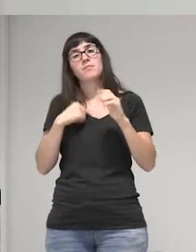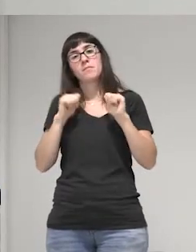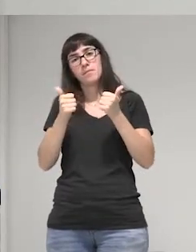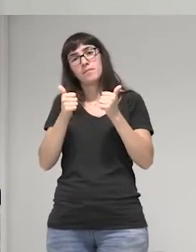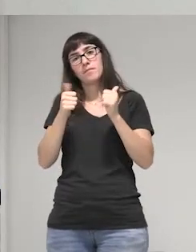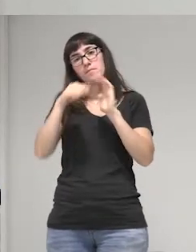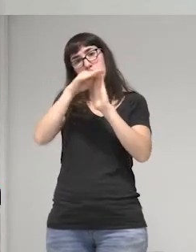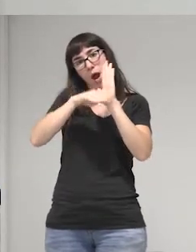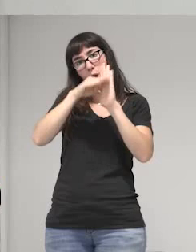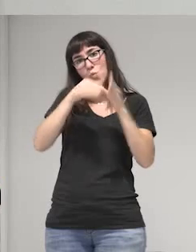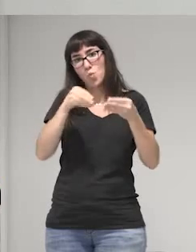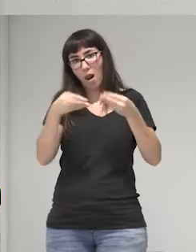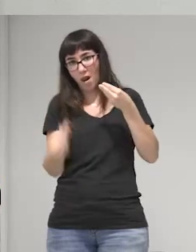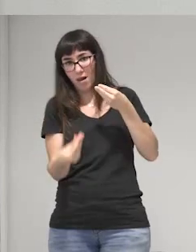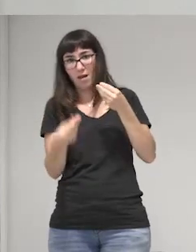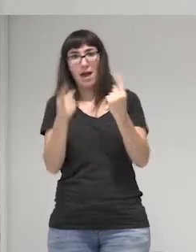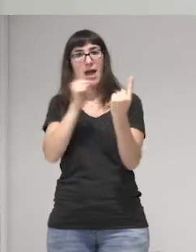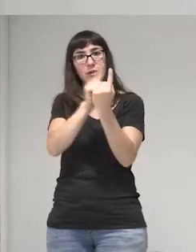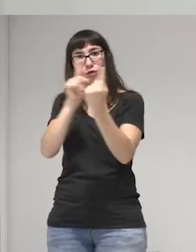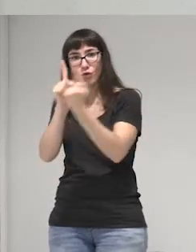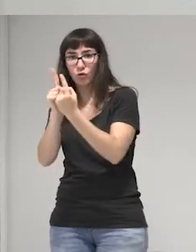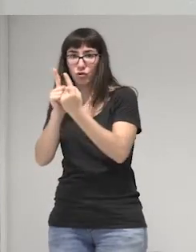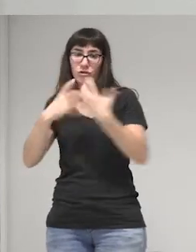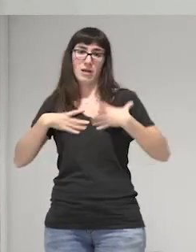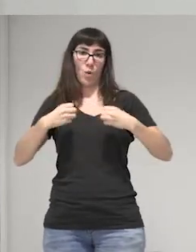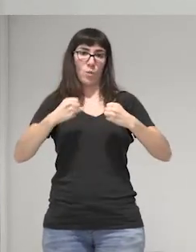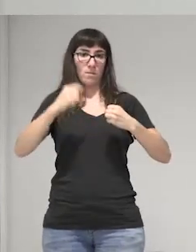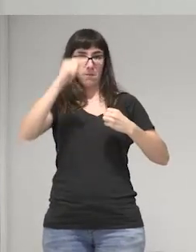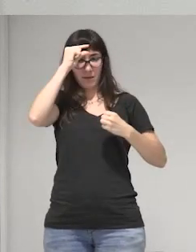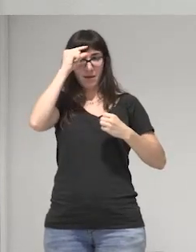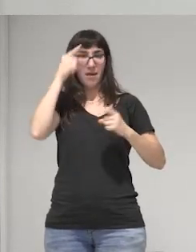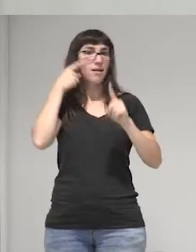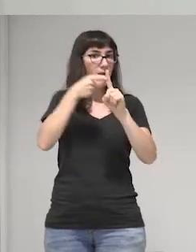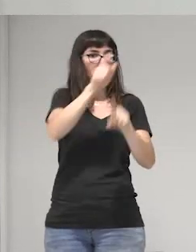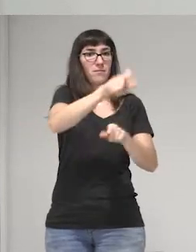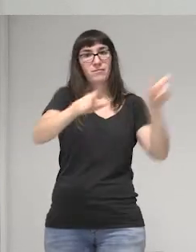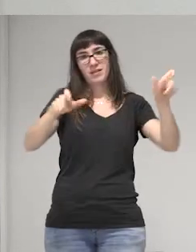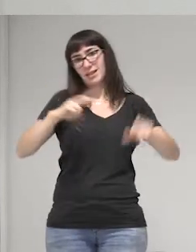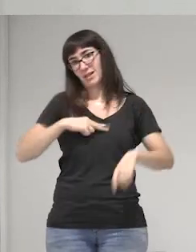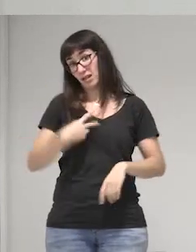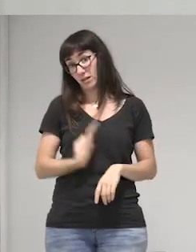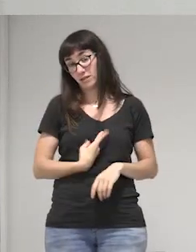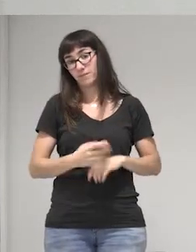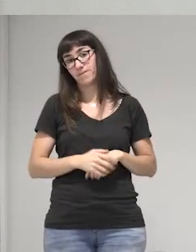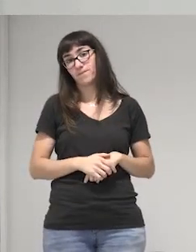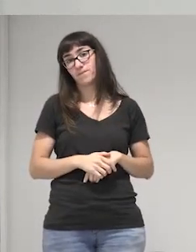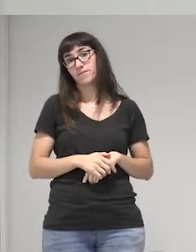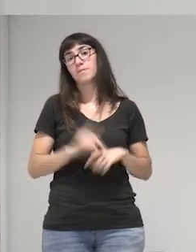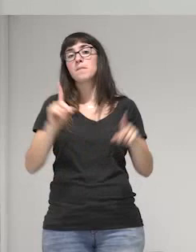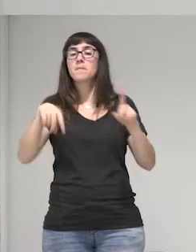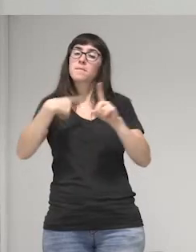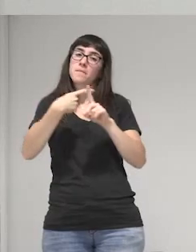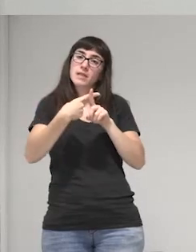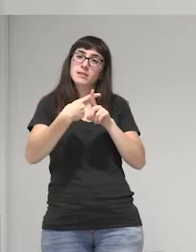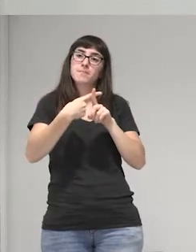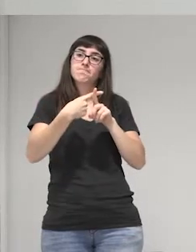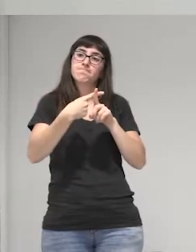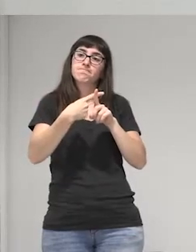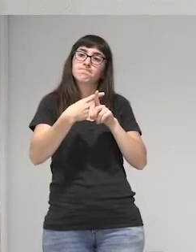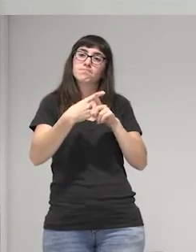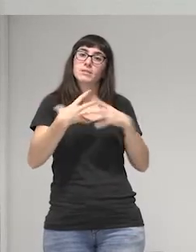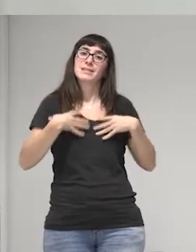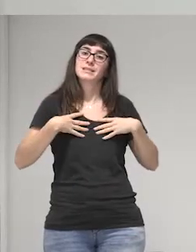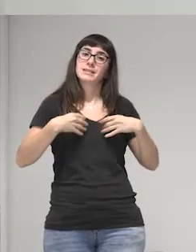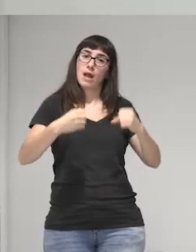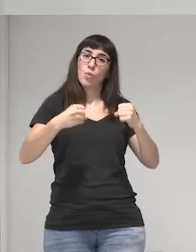mental para personas trans y estamos haciendo lineamientos de atención en